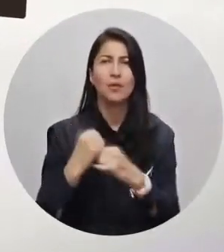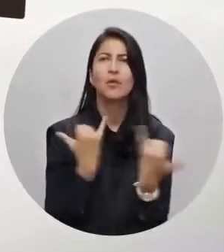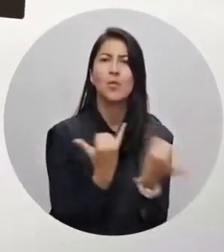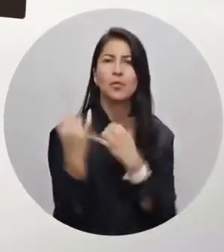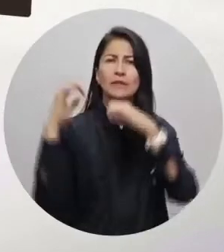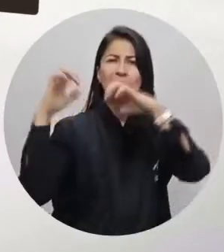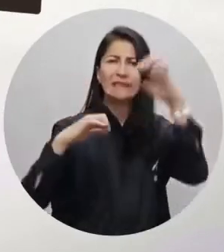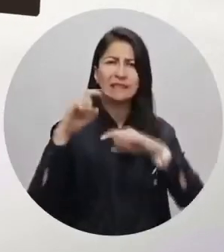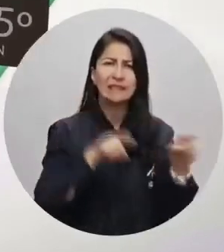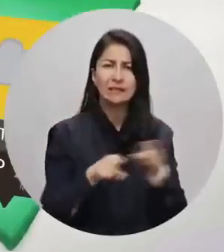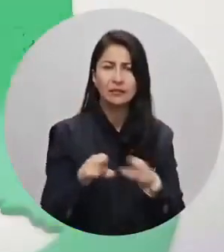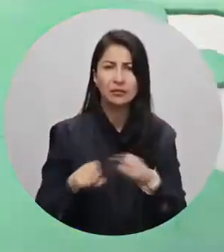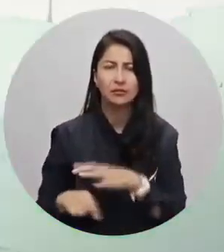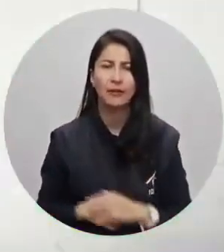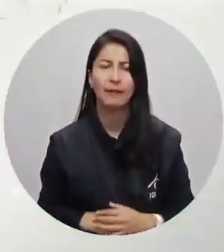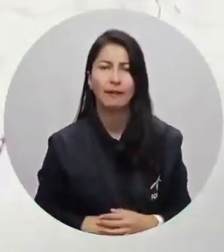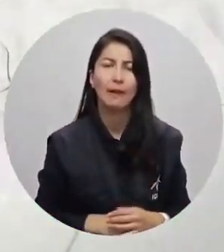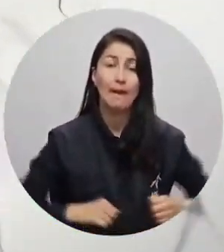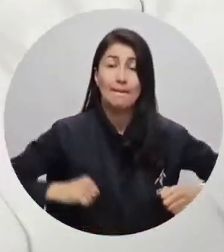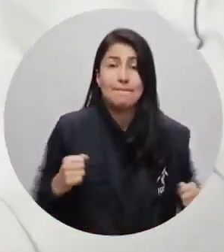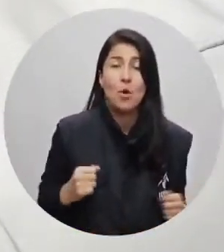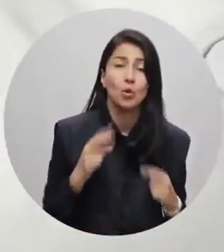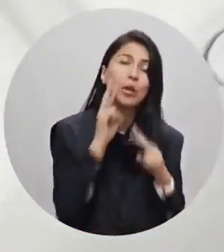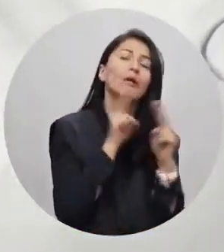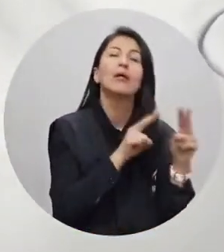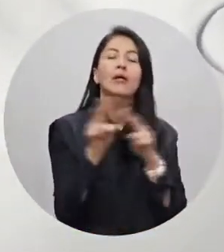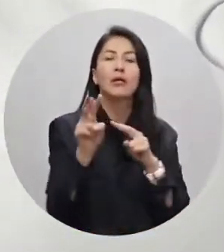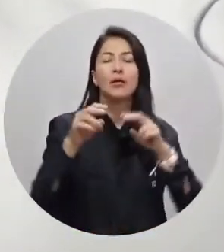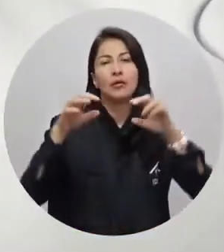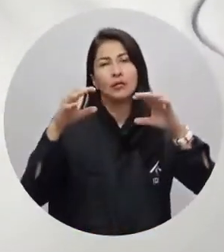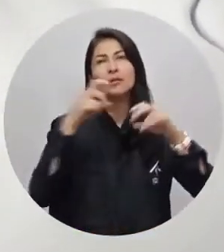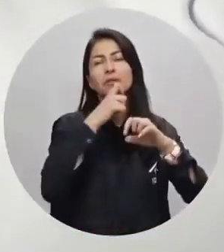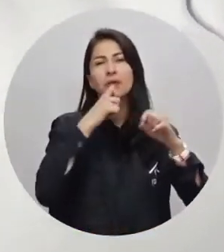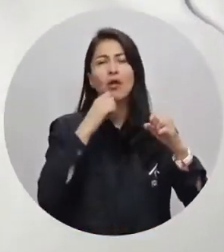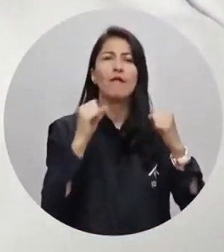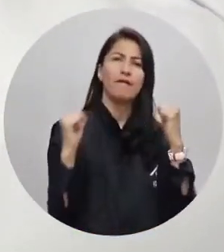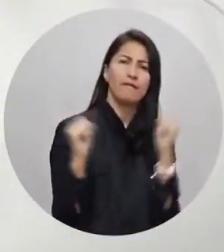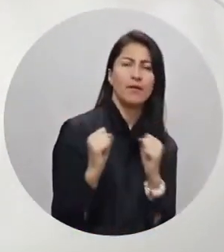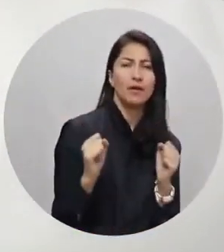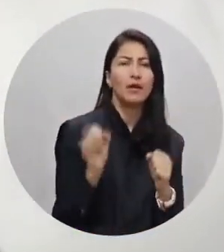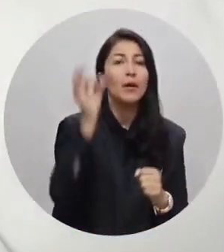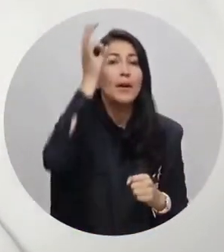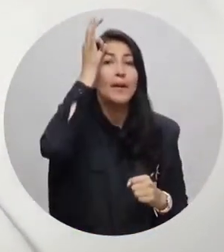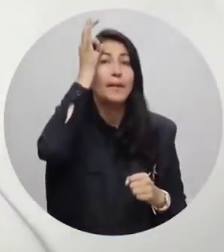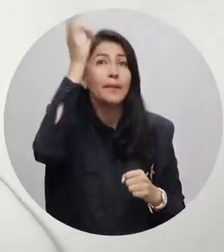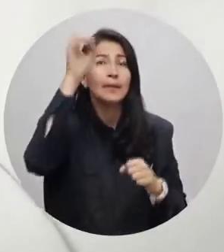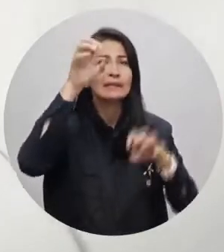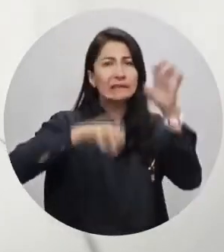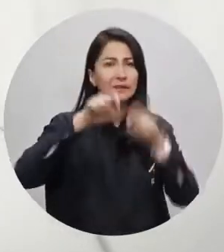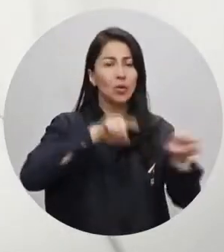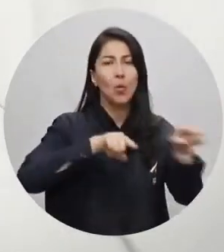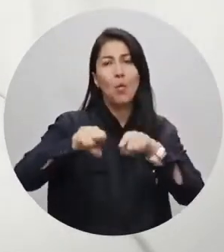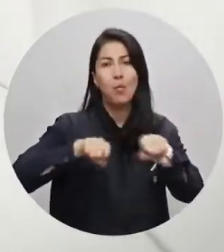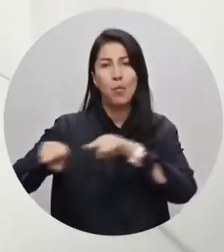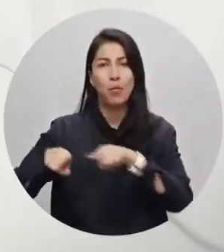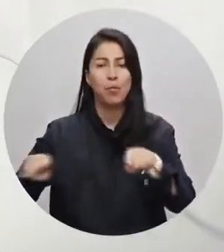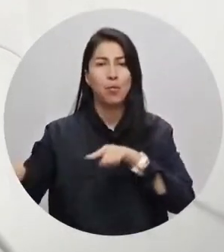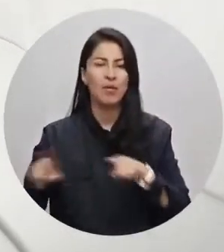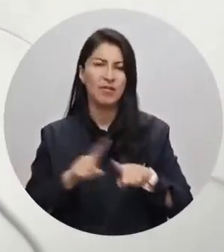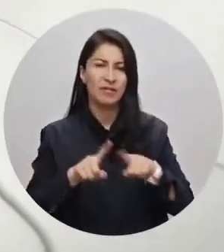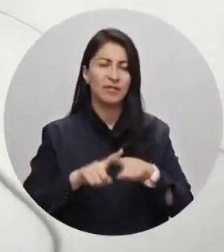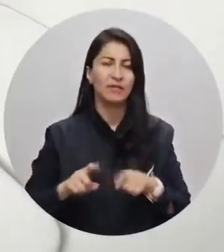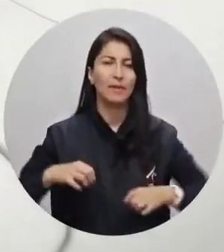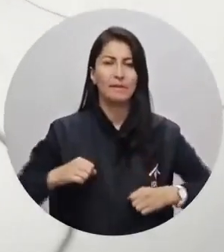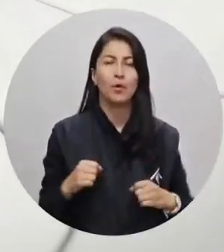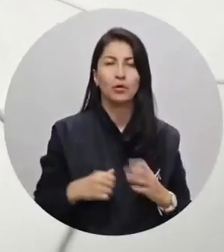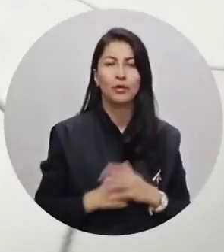Baupés habrá lloviznas en diferentes sectores. Bogotá tendrá una tarde con tiempo seco y frío, aunque no sorprenderán precipitaciones que seguirán en